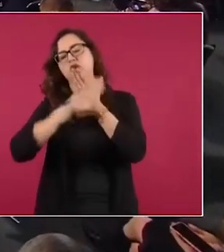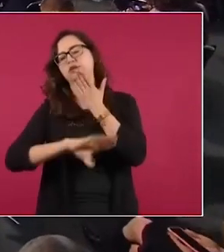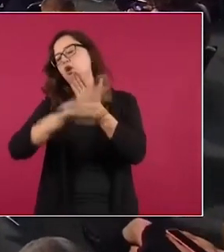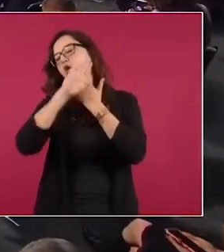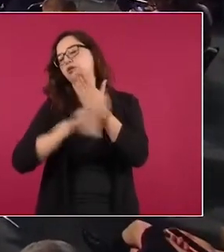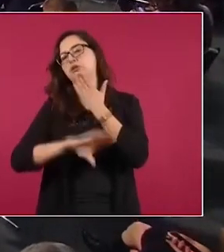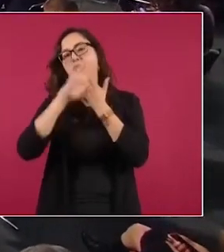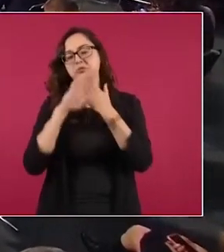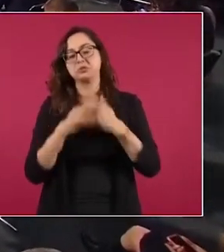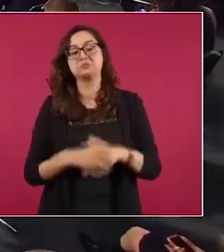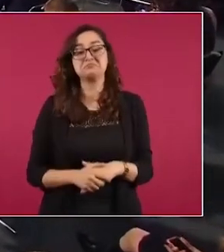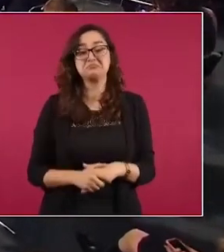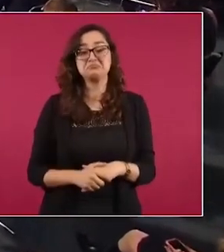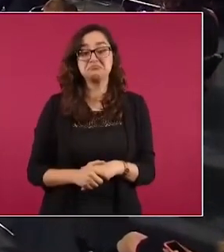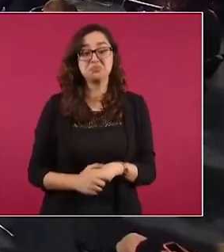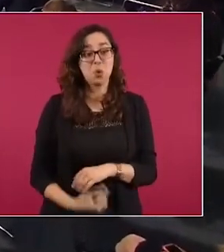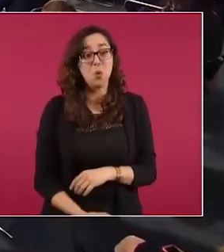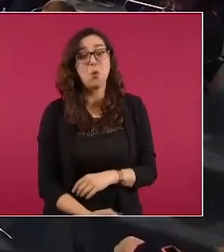No hay nadie.